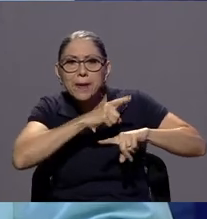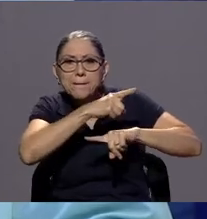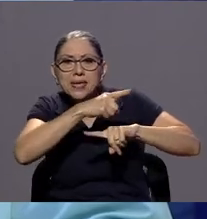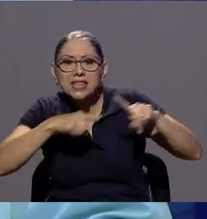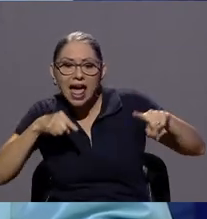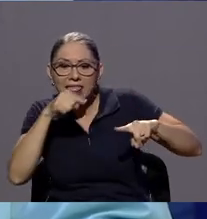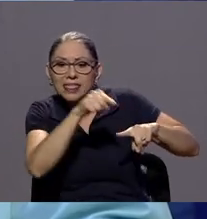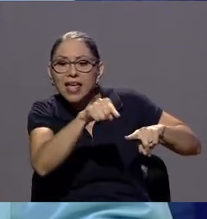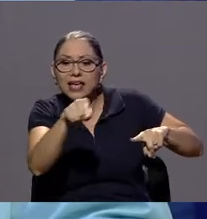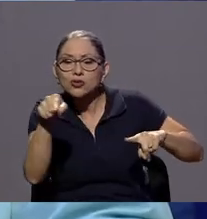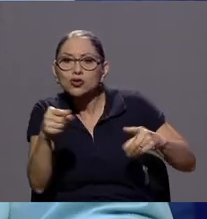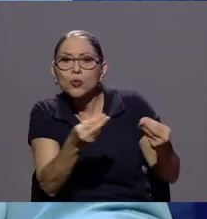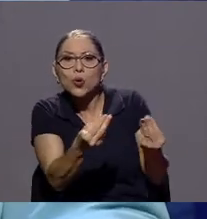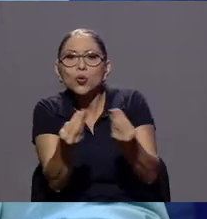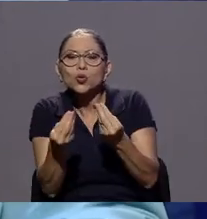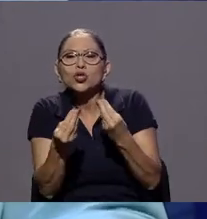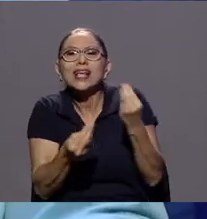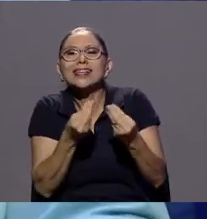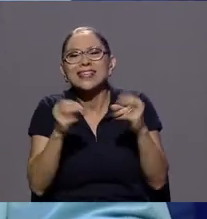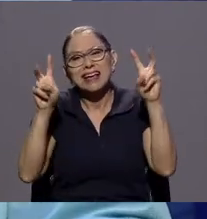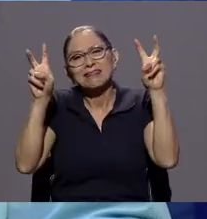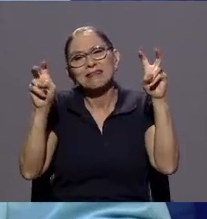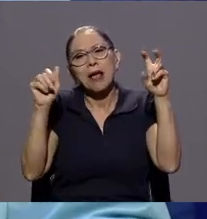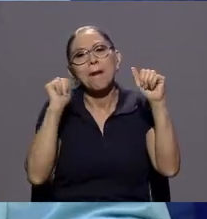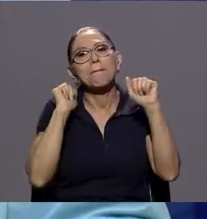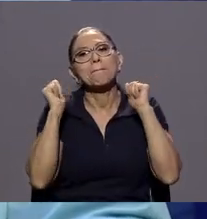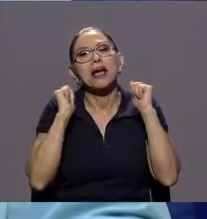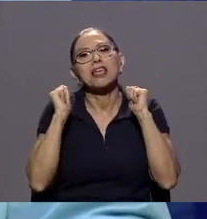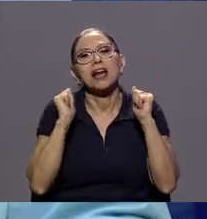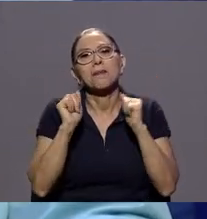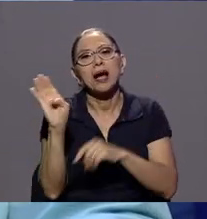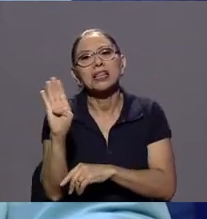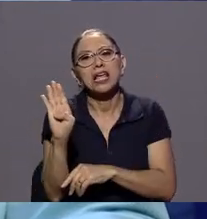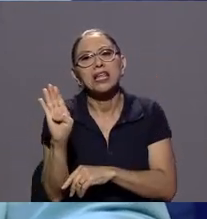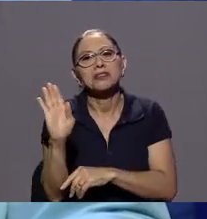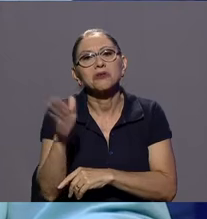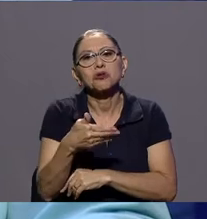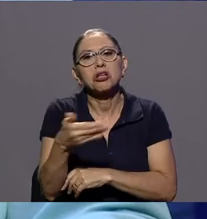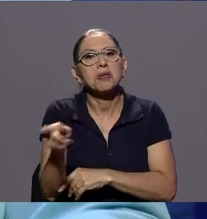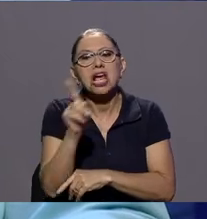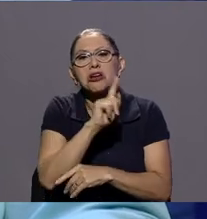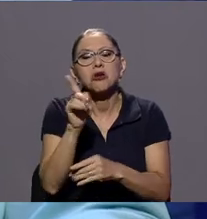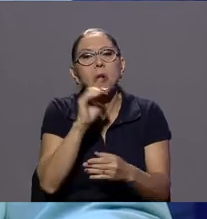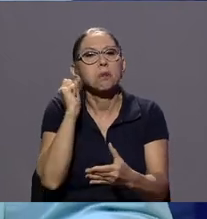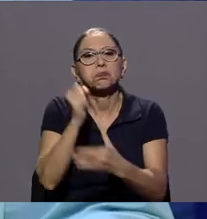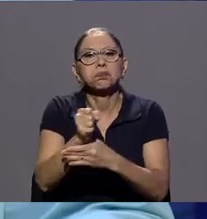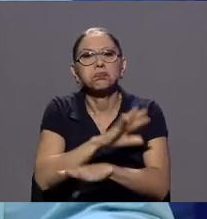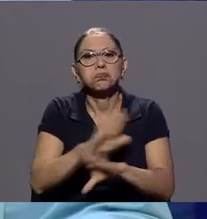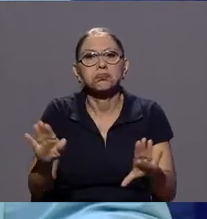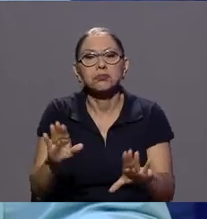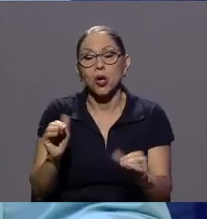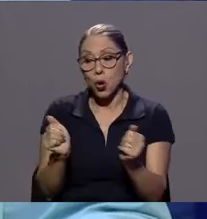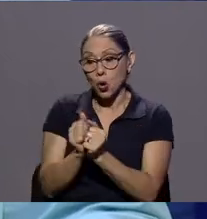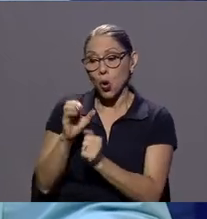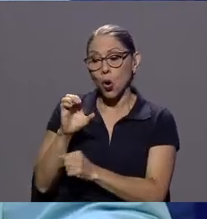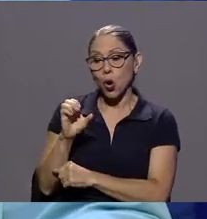servían en el caso de los cloros tuvimos una eficacia del 0%